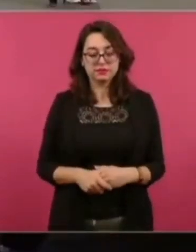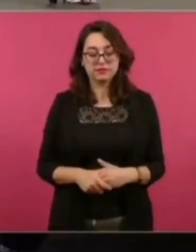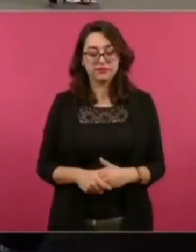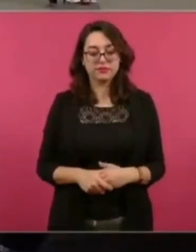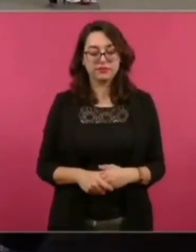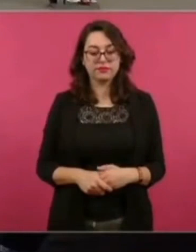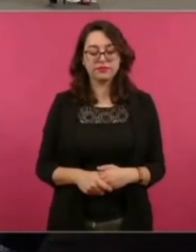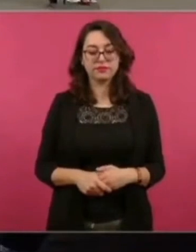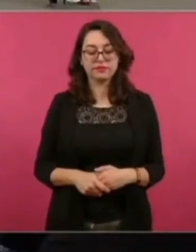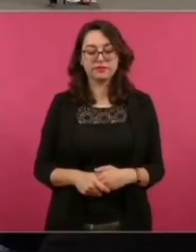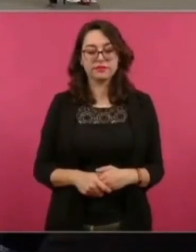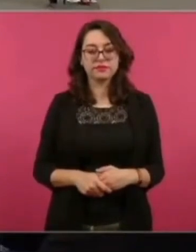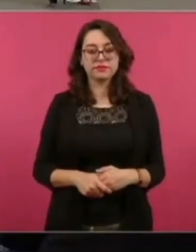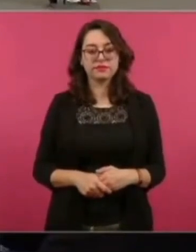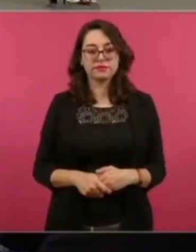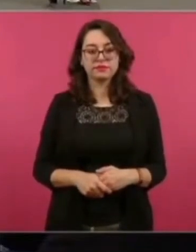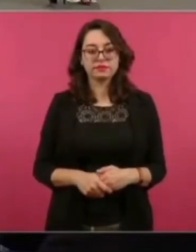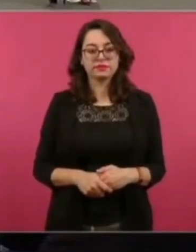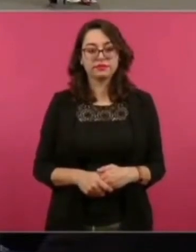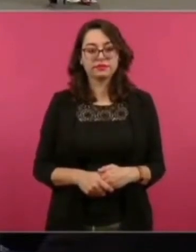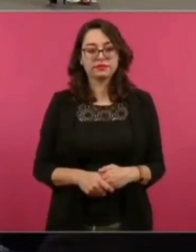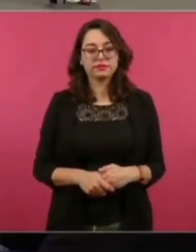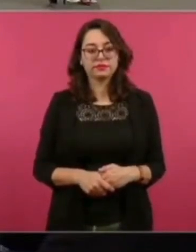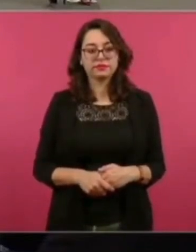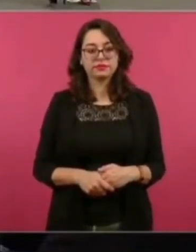Sí, pero ya